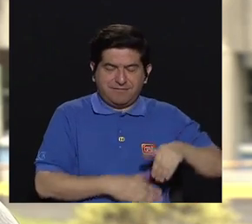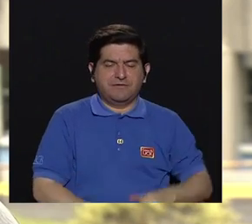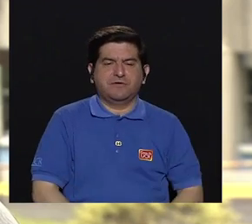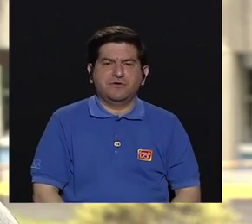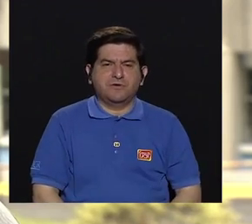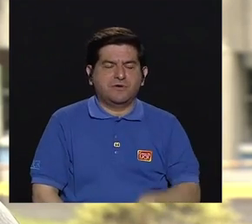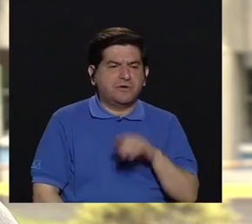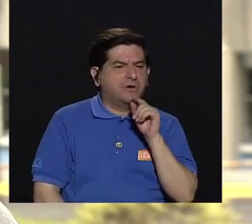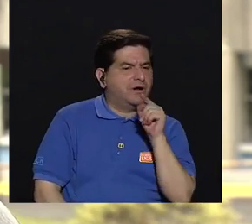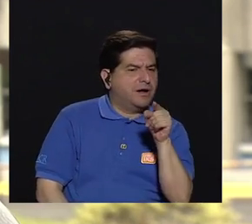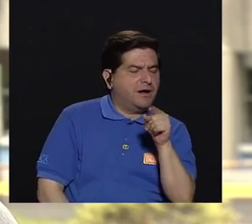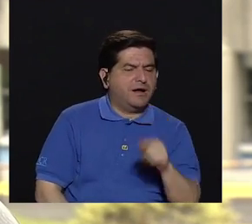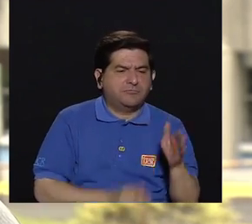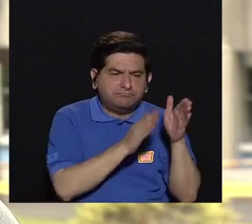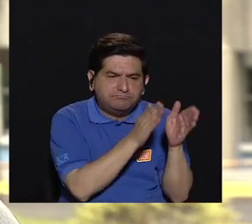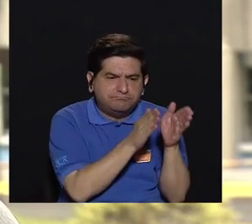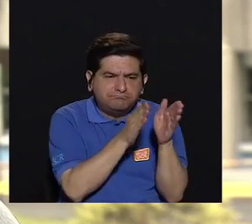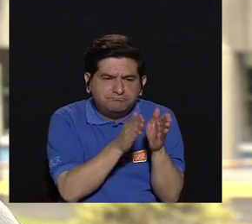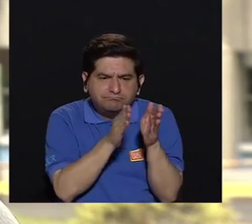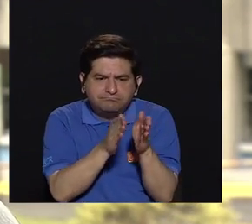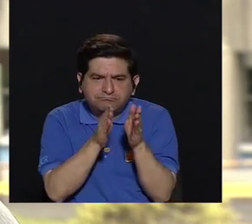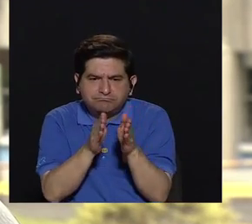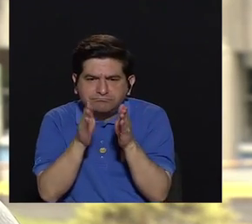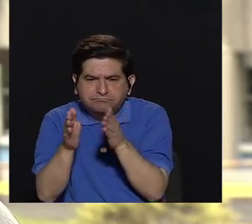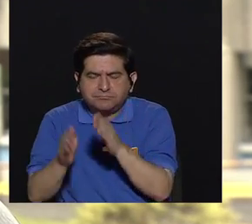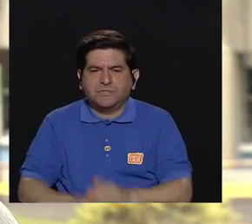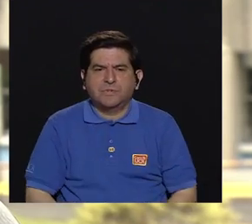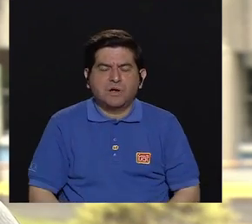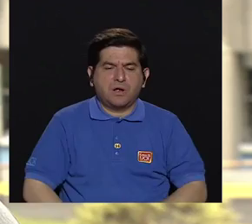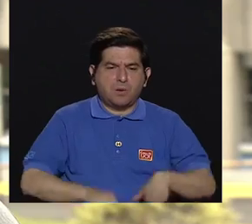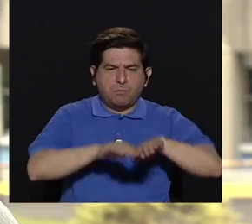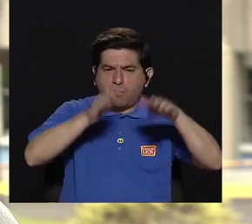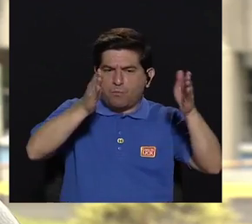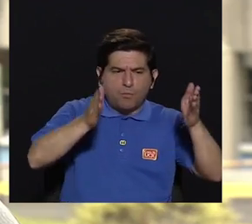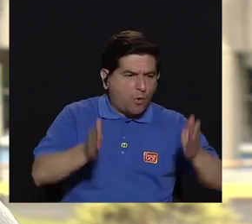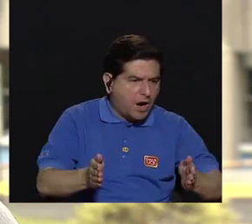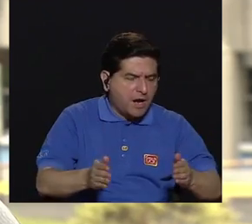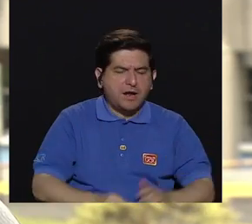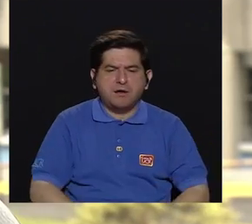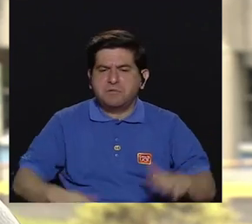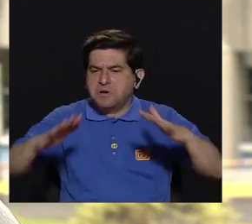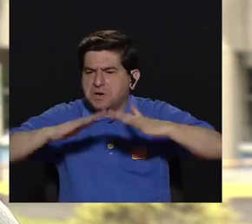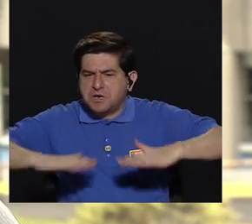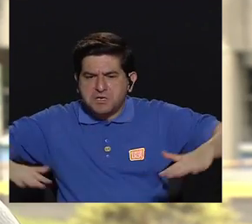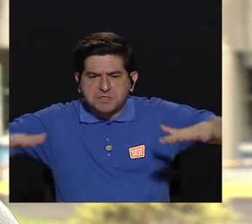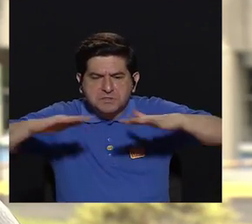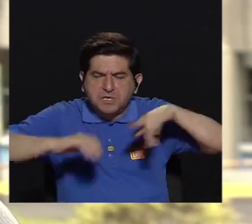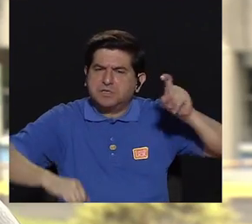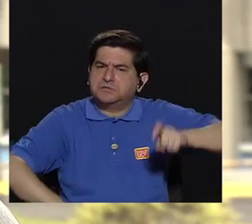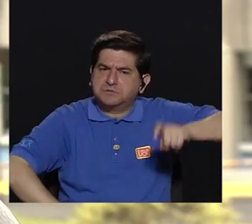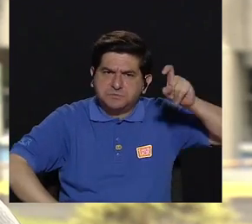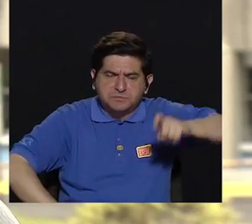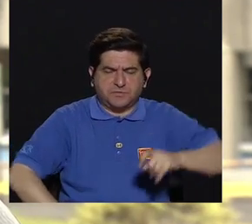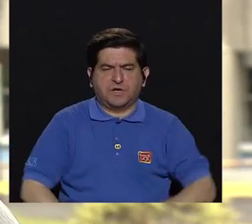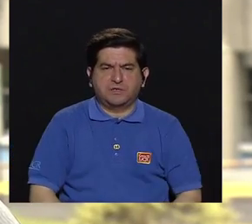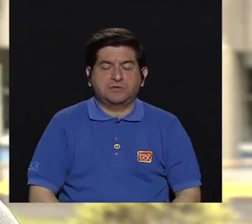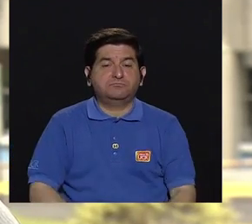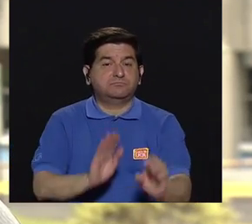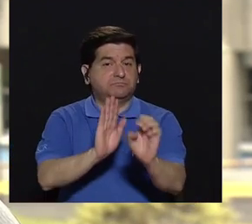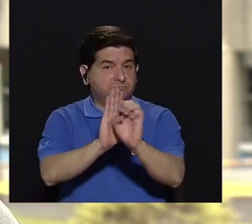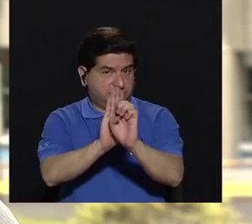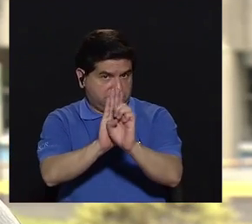el acomodo, digamos así, del mobiliario, de los espacios requeridos.